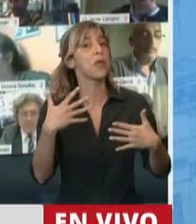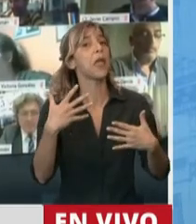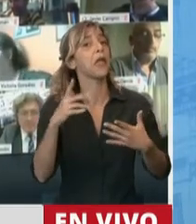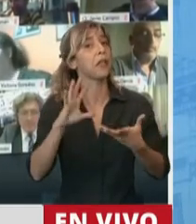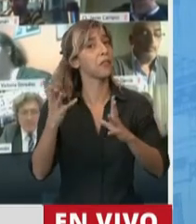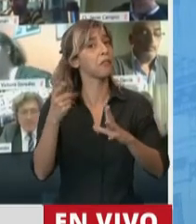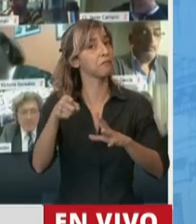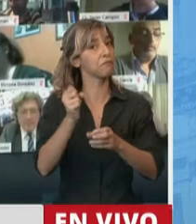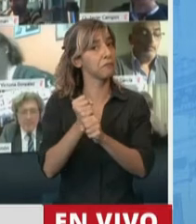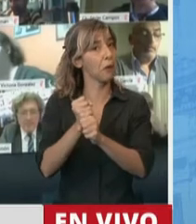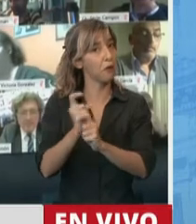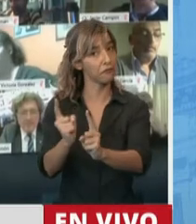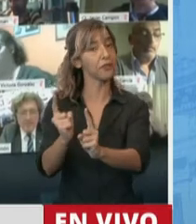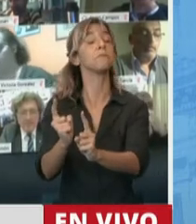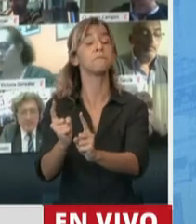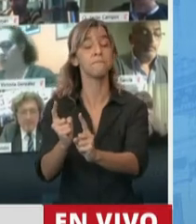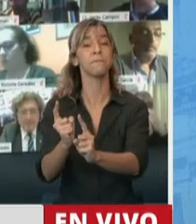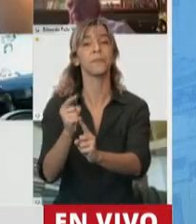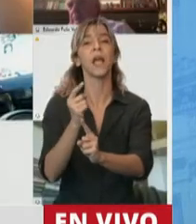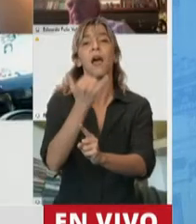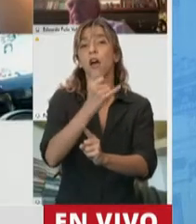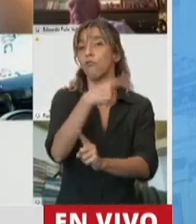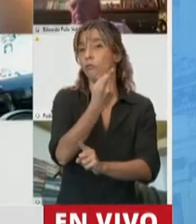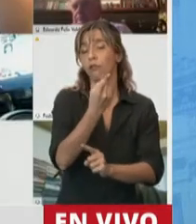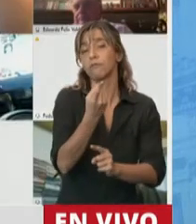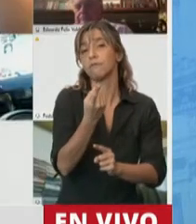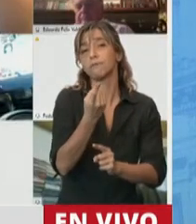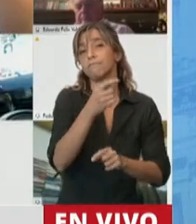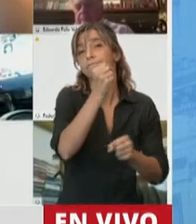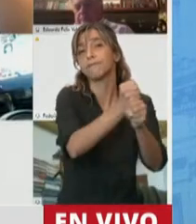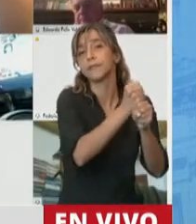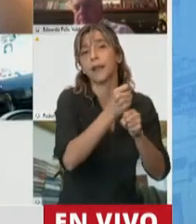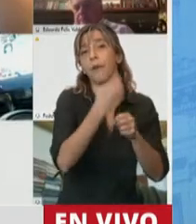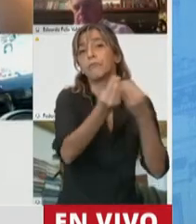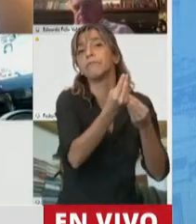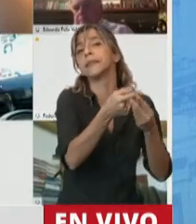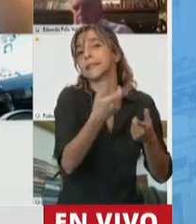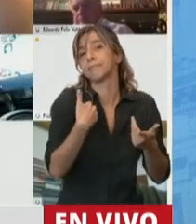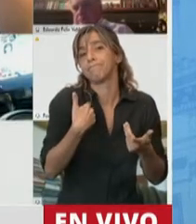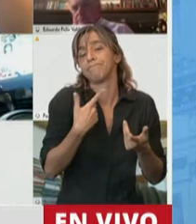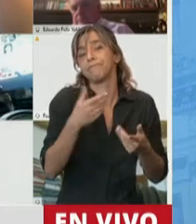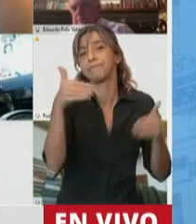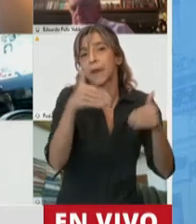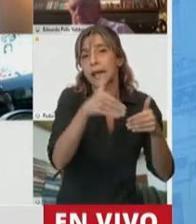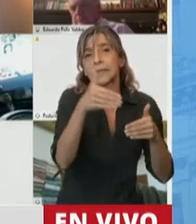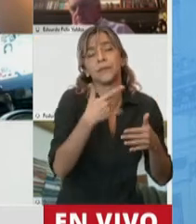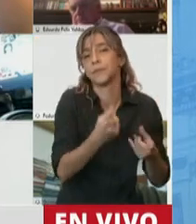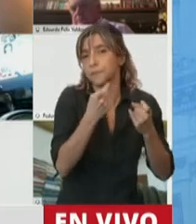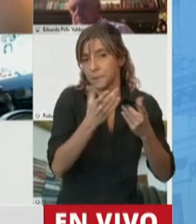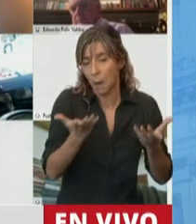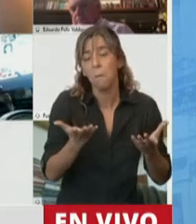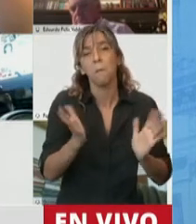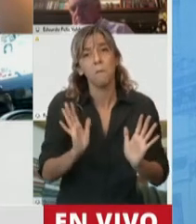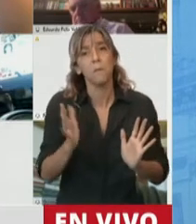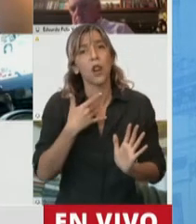posibilidad. No me quiero detener porque lo han hecho los miembros de mi interbloque que me presidieron en el uso de la palabra, pero es necesario decir algunas